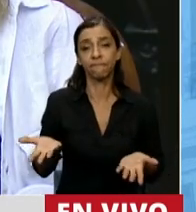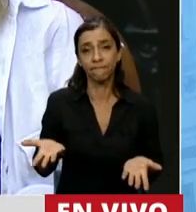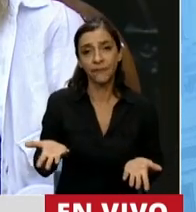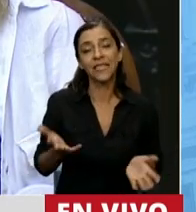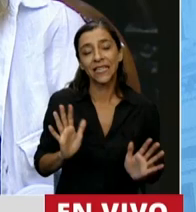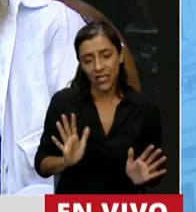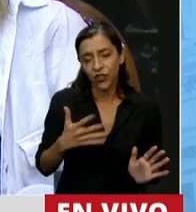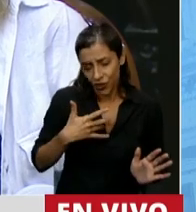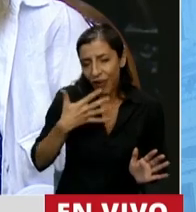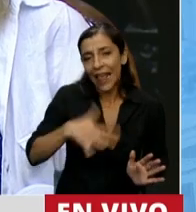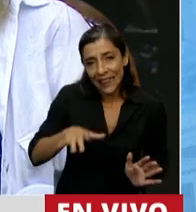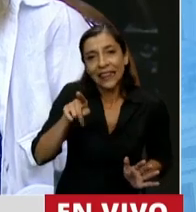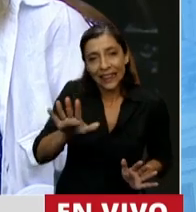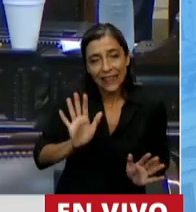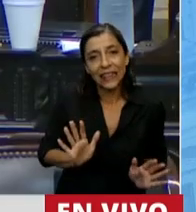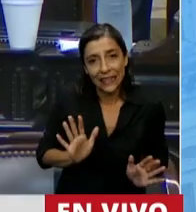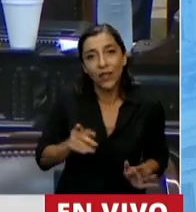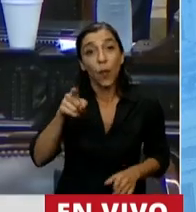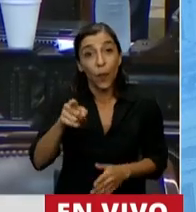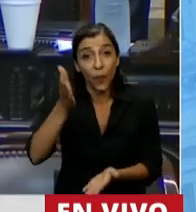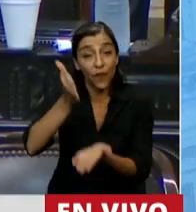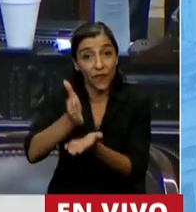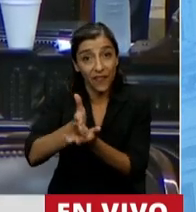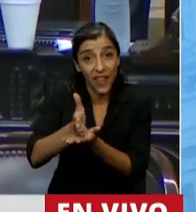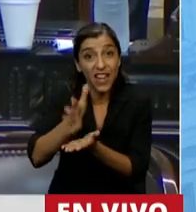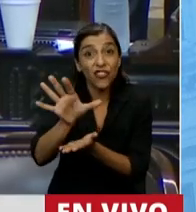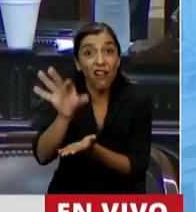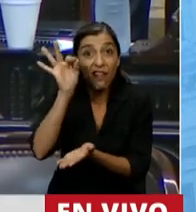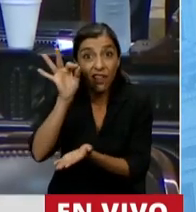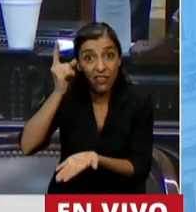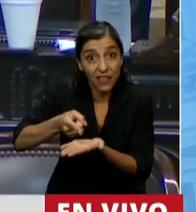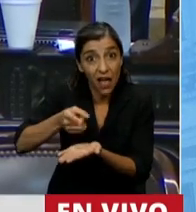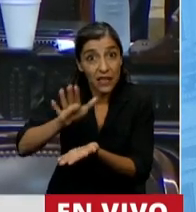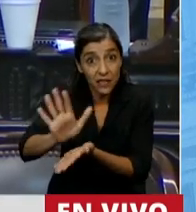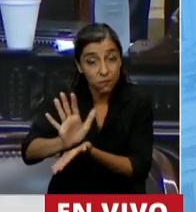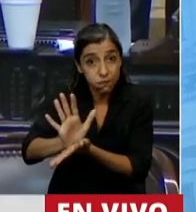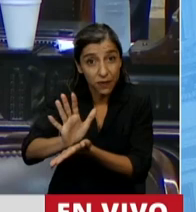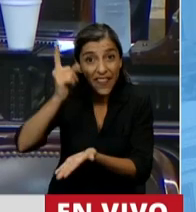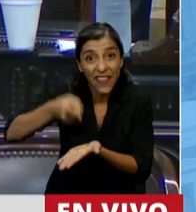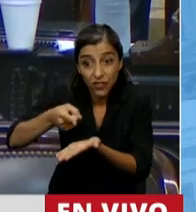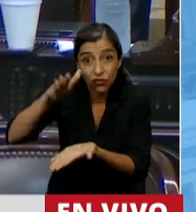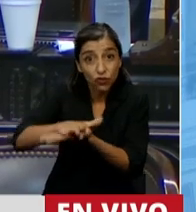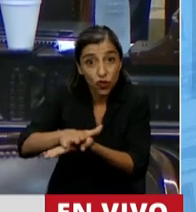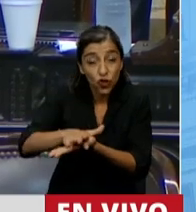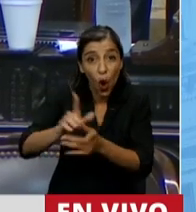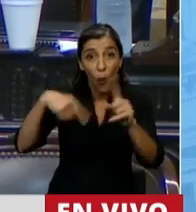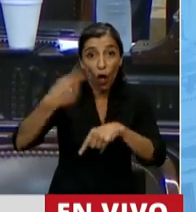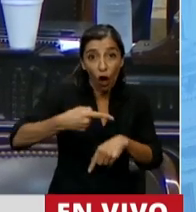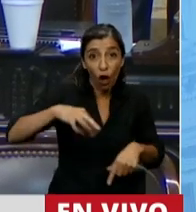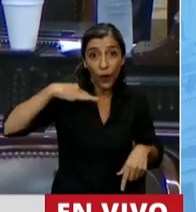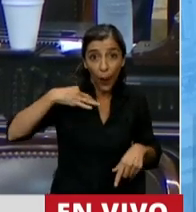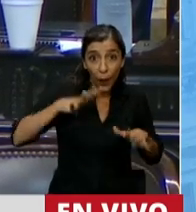esto. Pero ese derecho a elegir no justifica decidir sobre la vida de los demás.